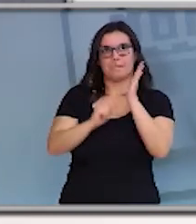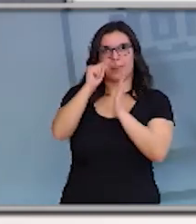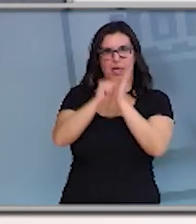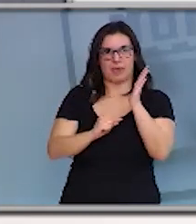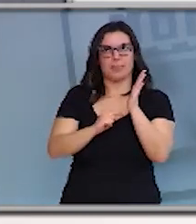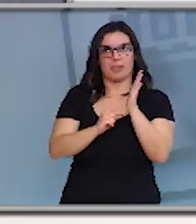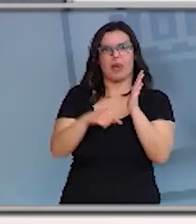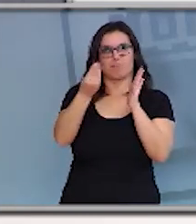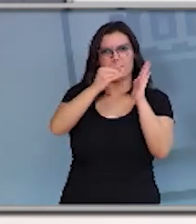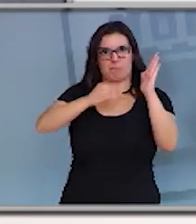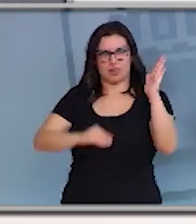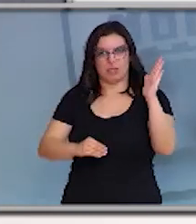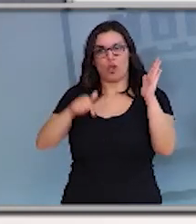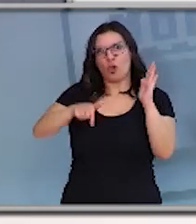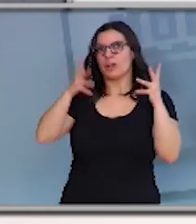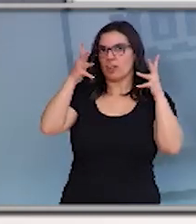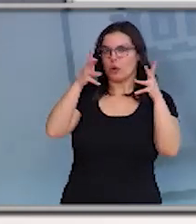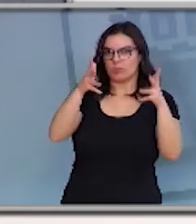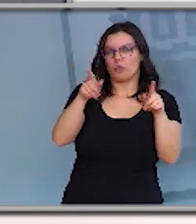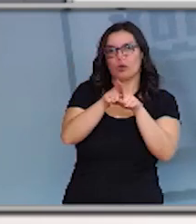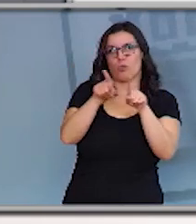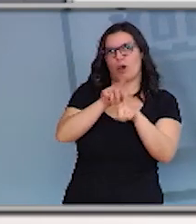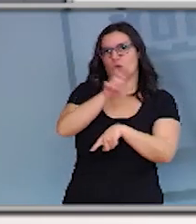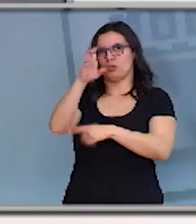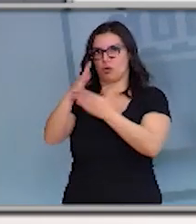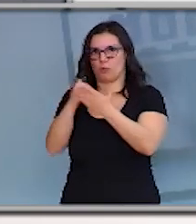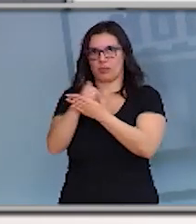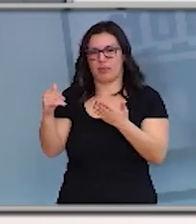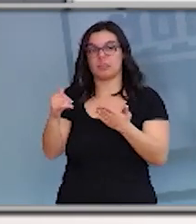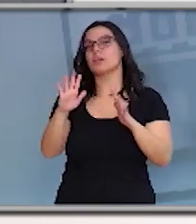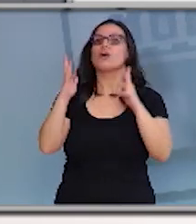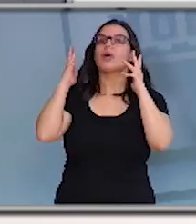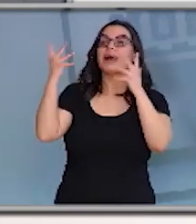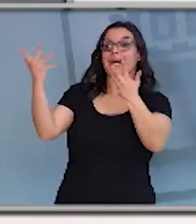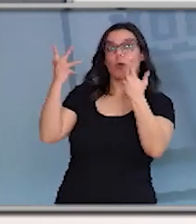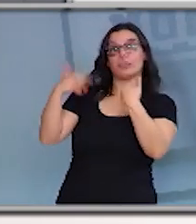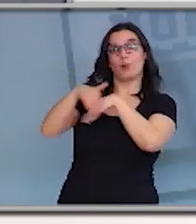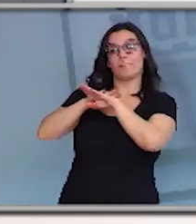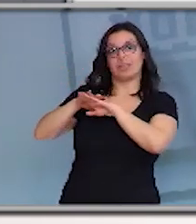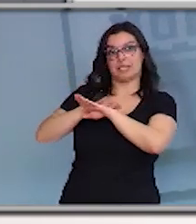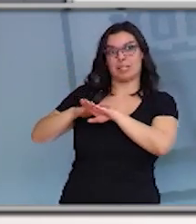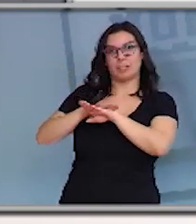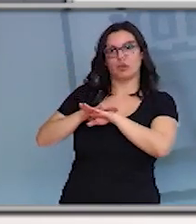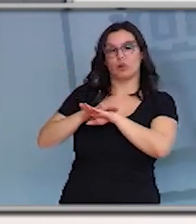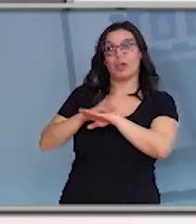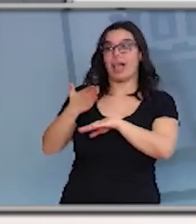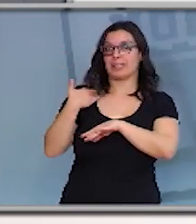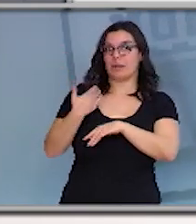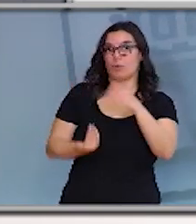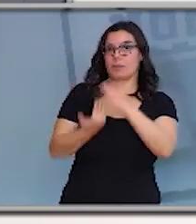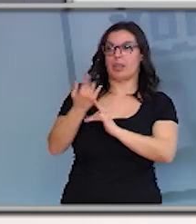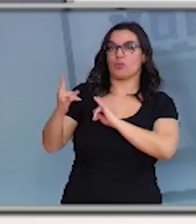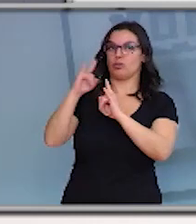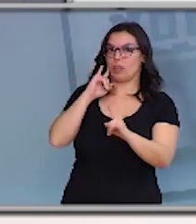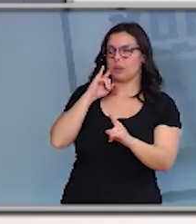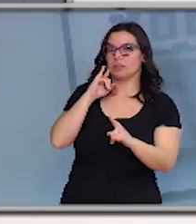Hoy lo hemos recomendado ya, al igual que otras comunidades autónomas. Pero la recomendación del ministerio, nos llamaron ayer por la mañana,